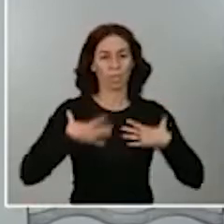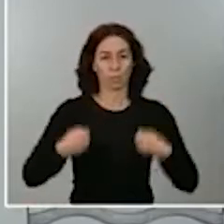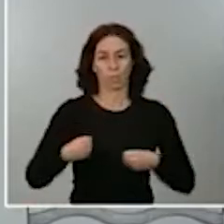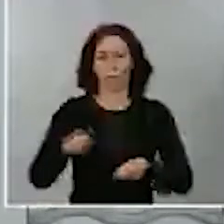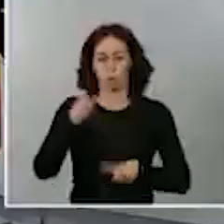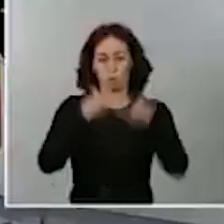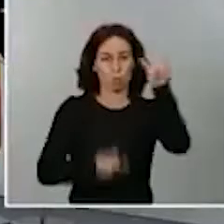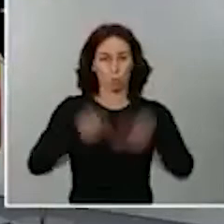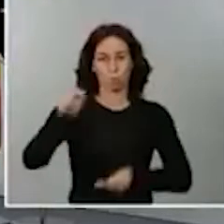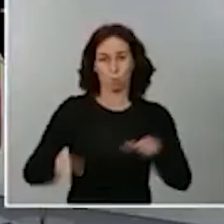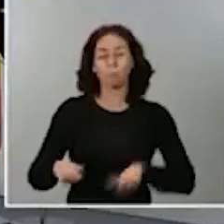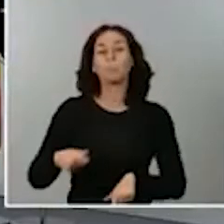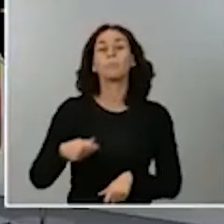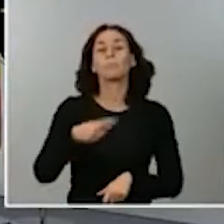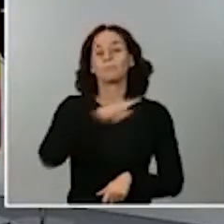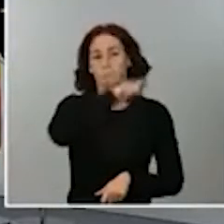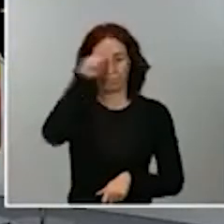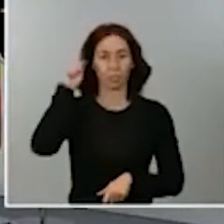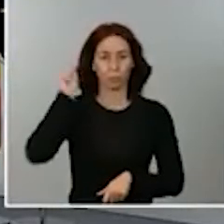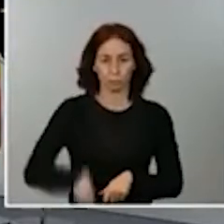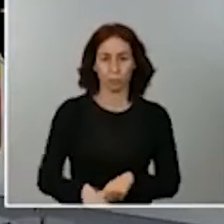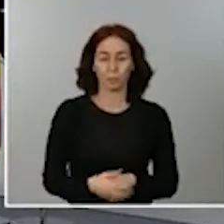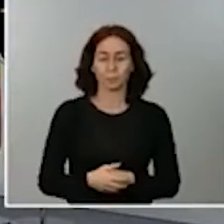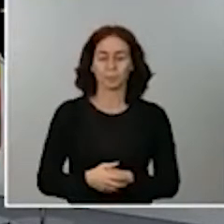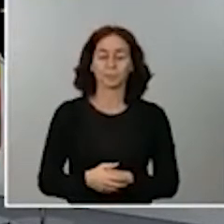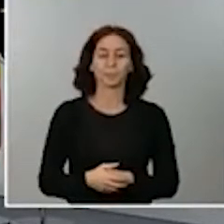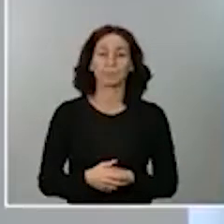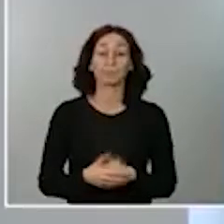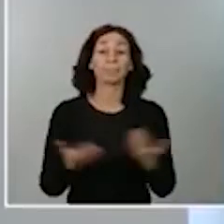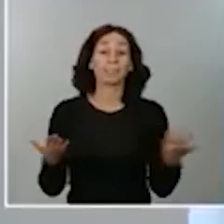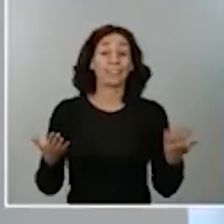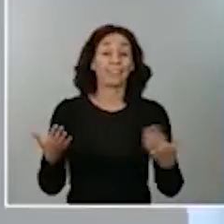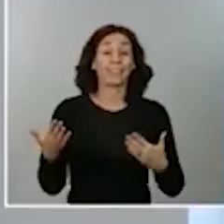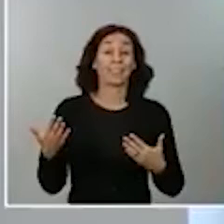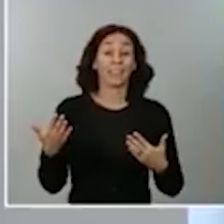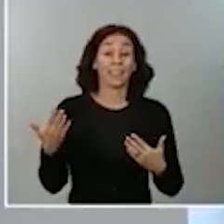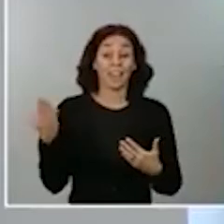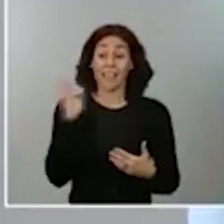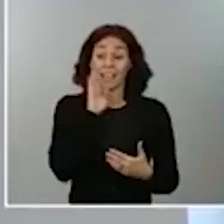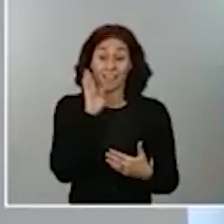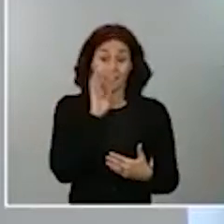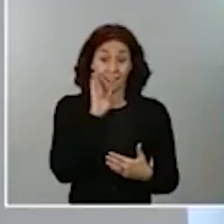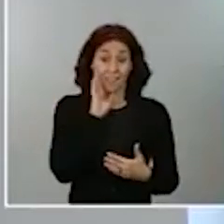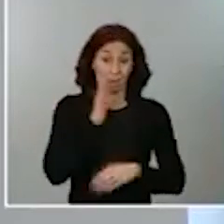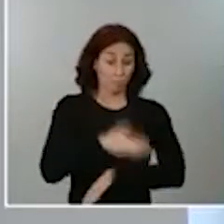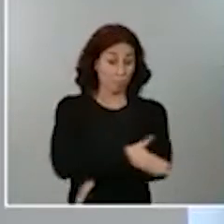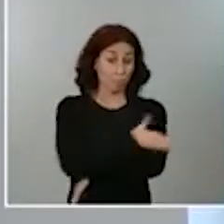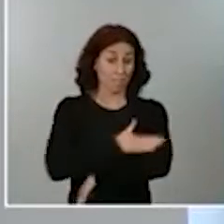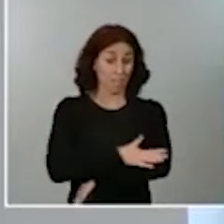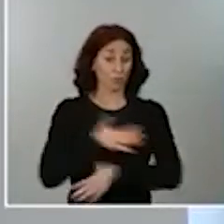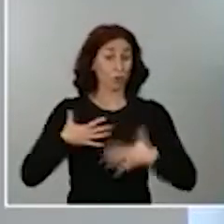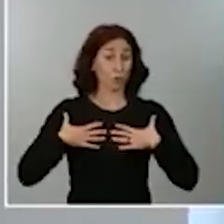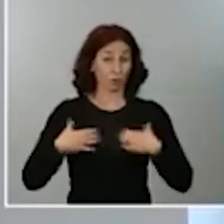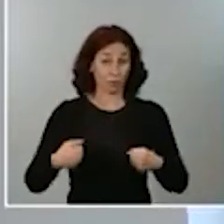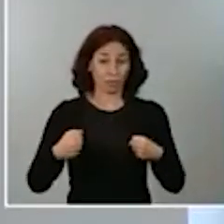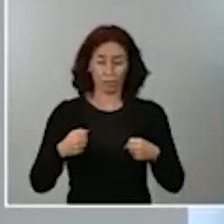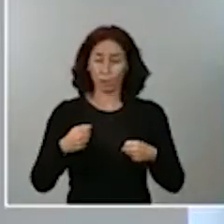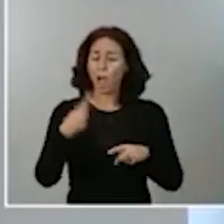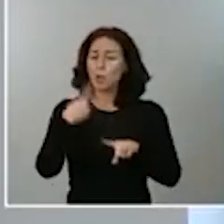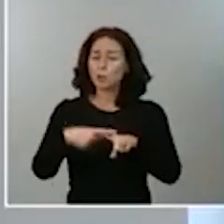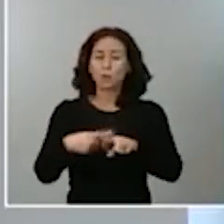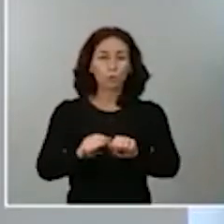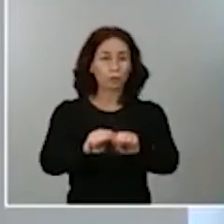Muchas gracias, Cristina, por la pregunta. Como ha dicho el ministro de Sanidad, algo muy claro. Lo que le